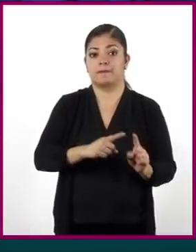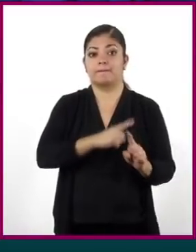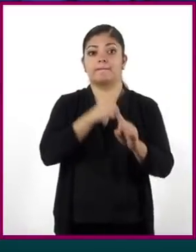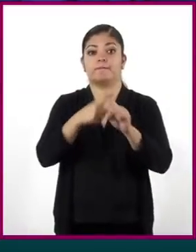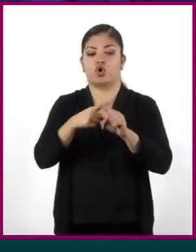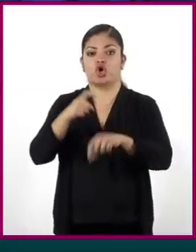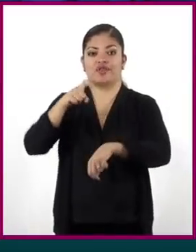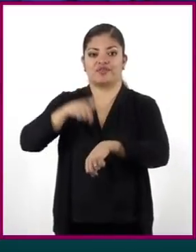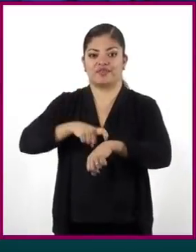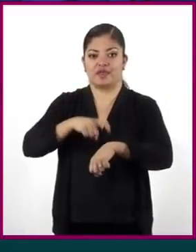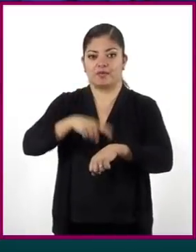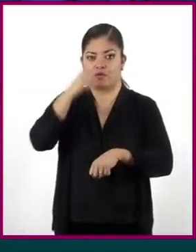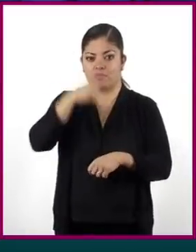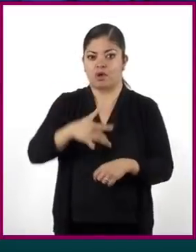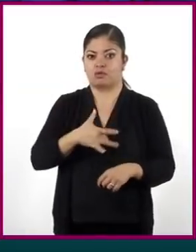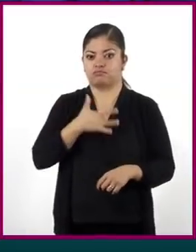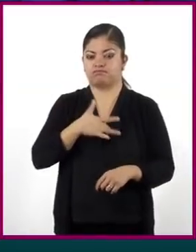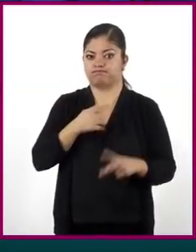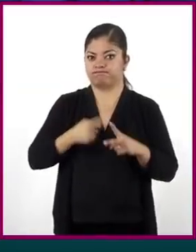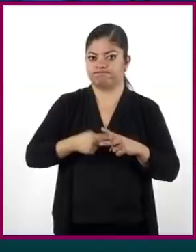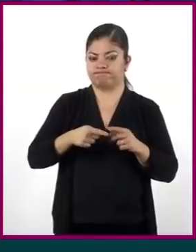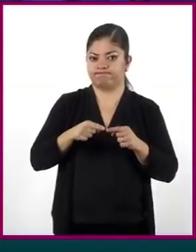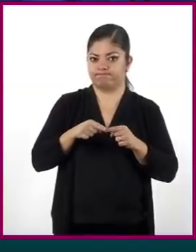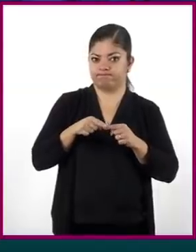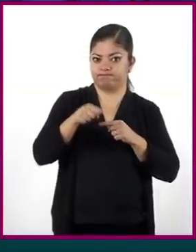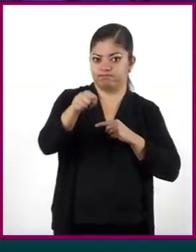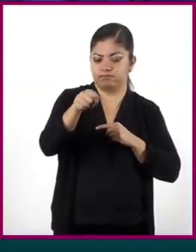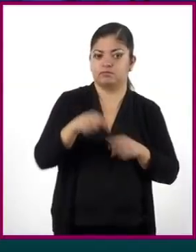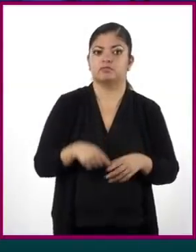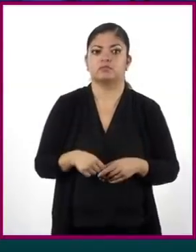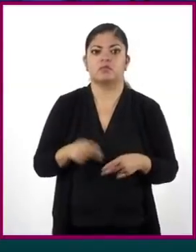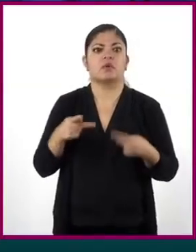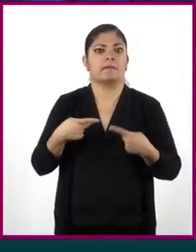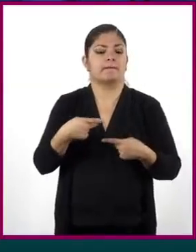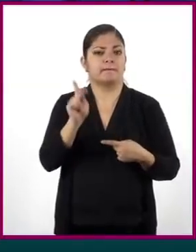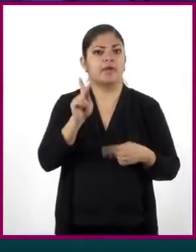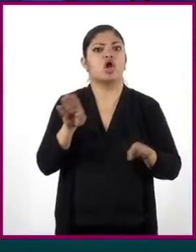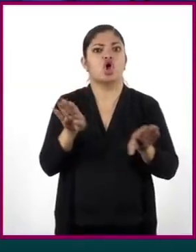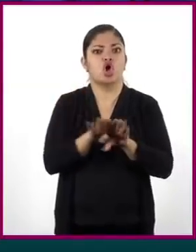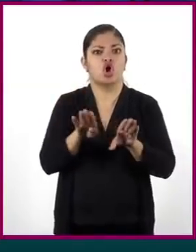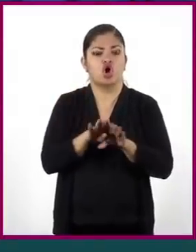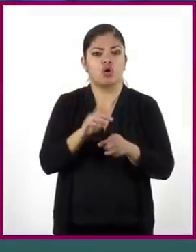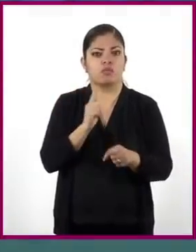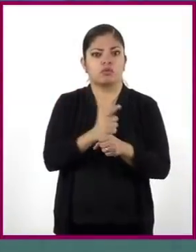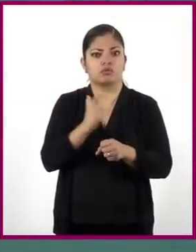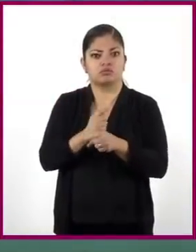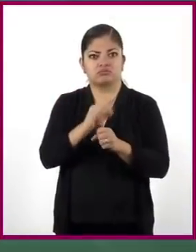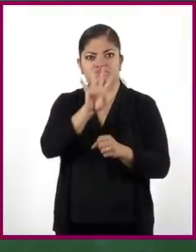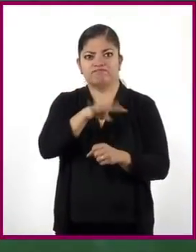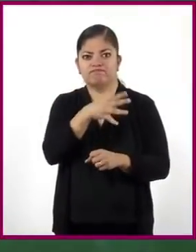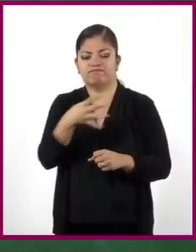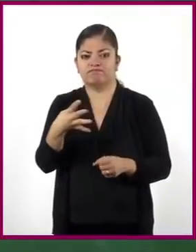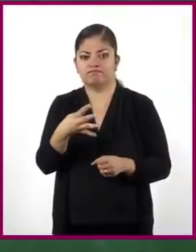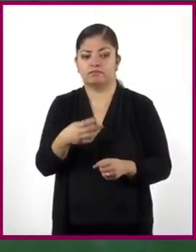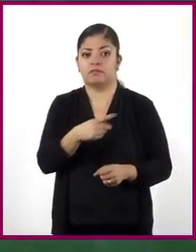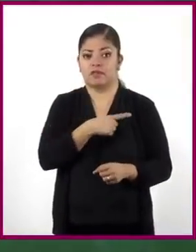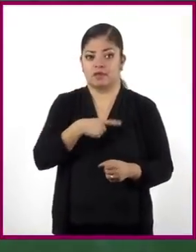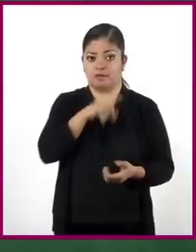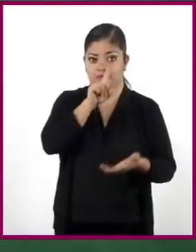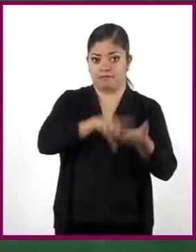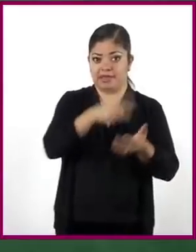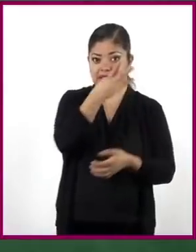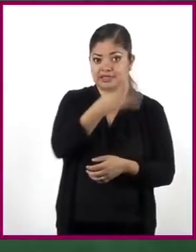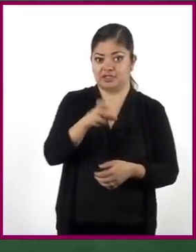tiempo para obtener la distancia. Pero, ¿cómo lo encontramos a partir de los datos que hay? Dividimos 1